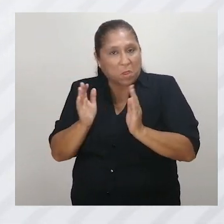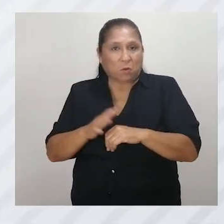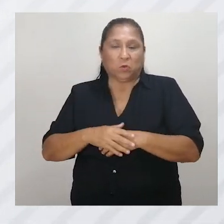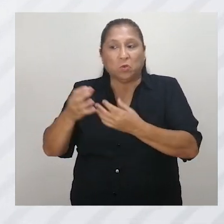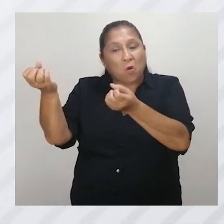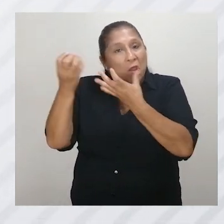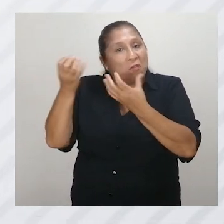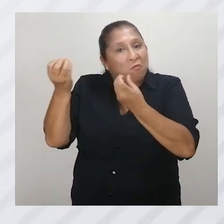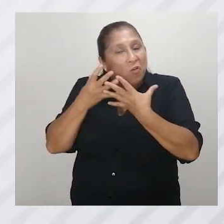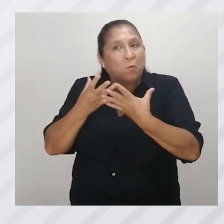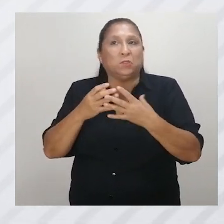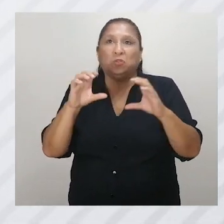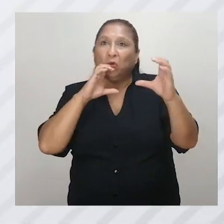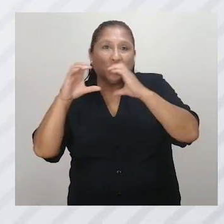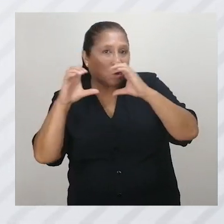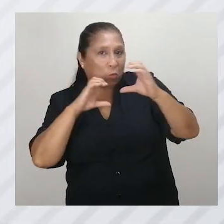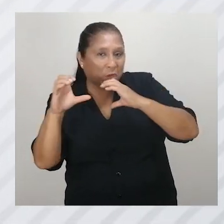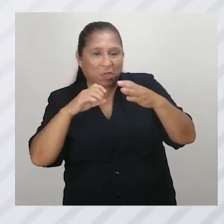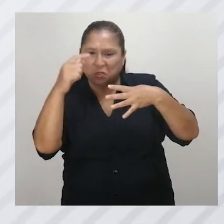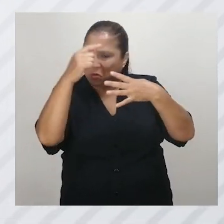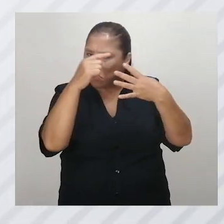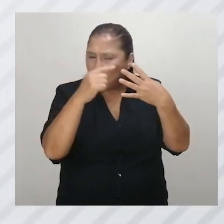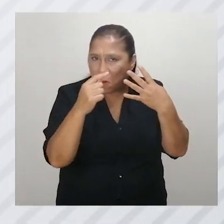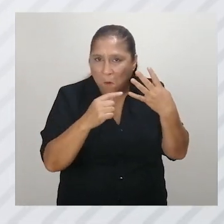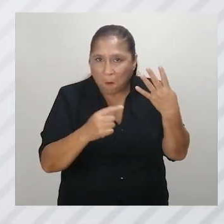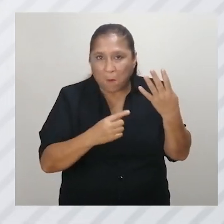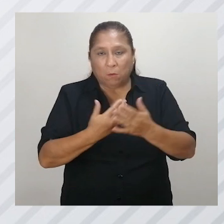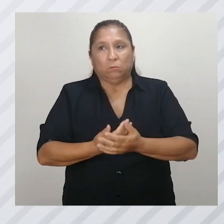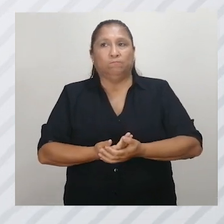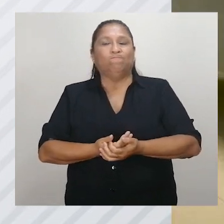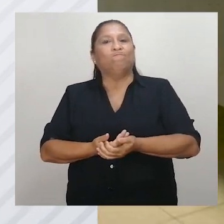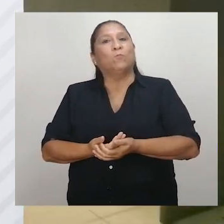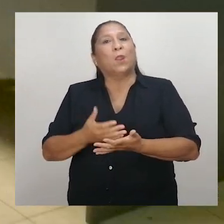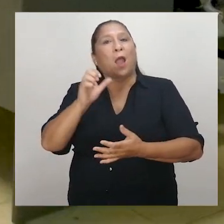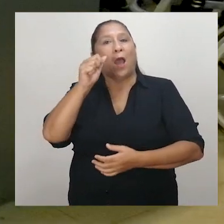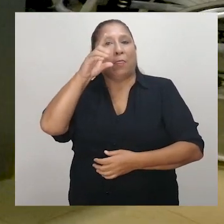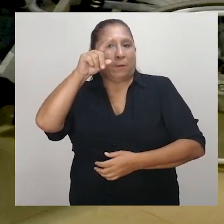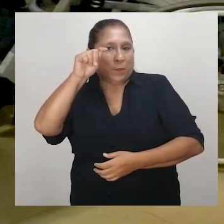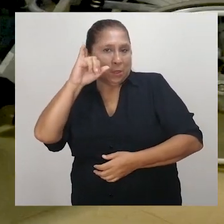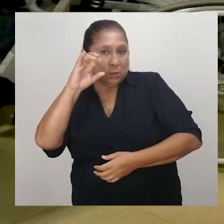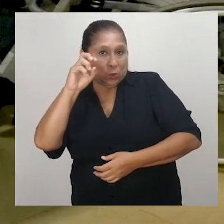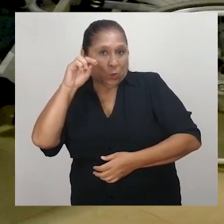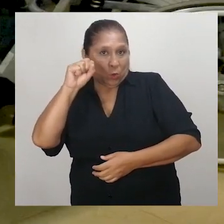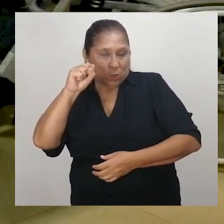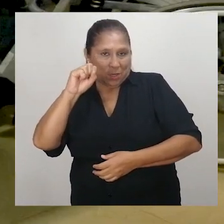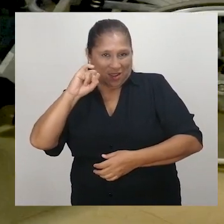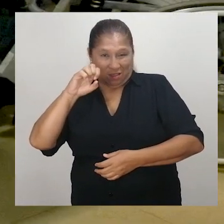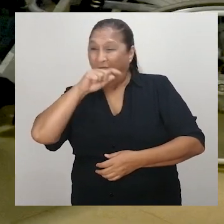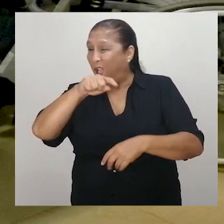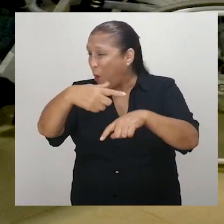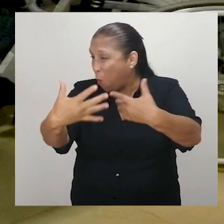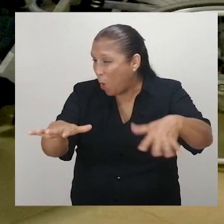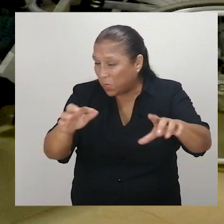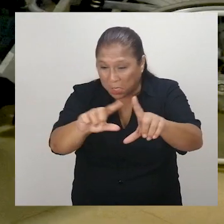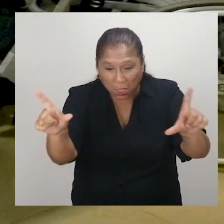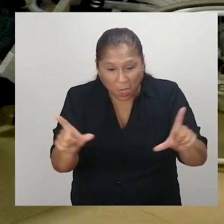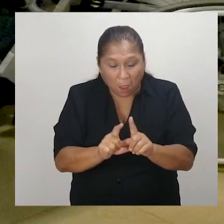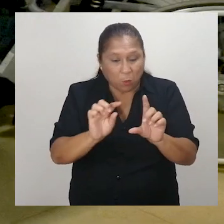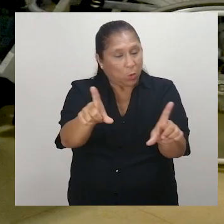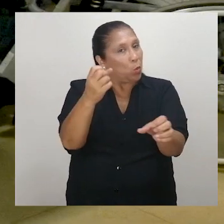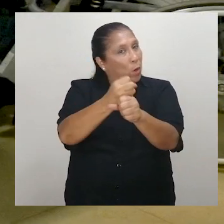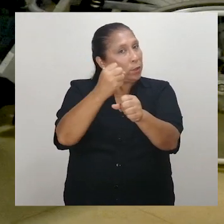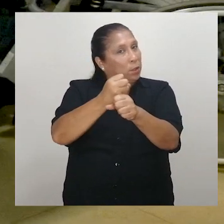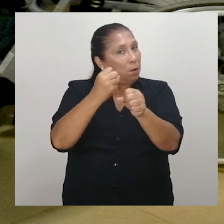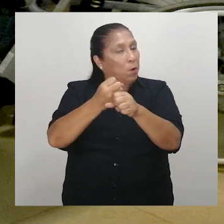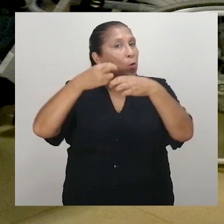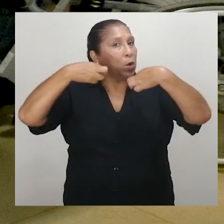información usando un solo canal de comunicación, etcétera. Adaptaciones. Es cualquier cambio o ajuste